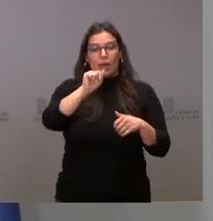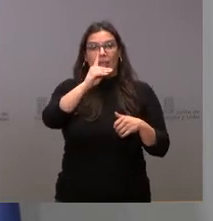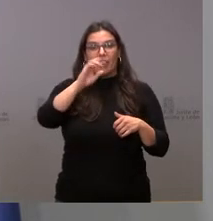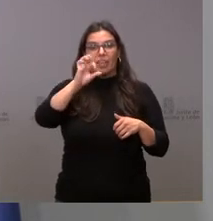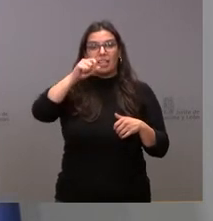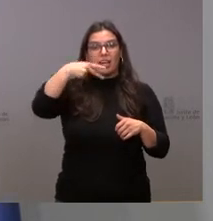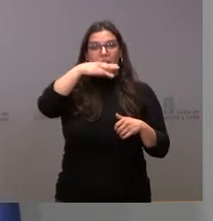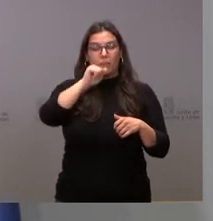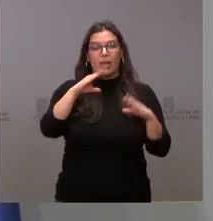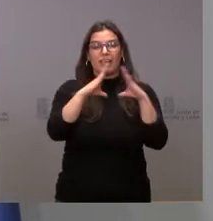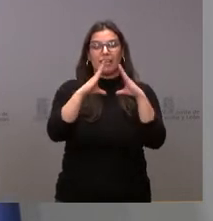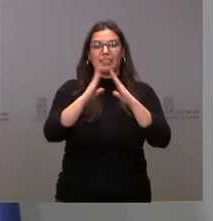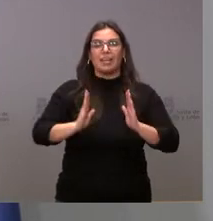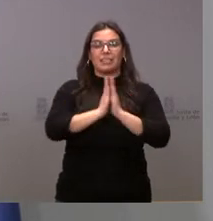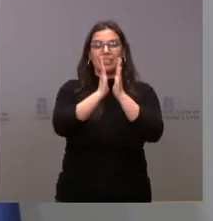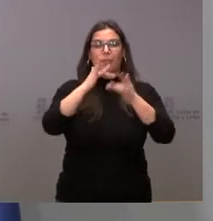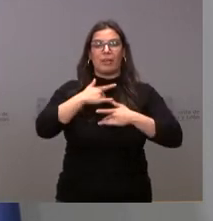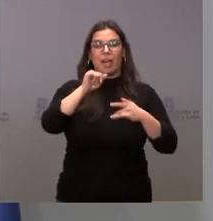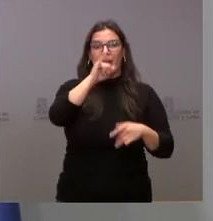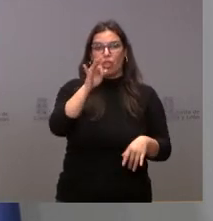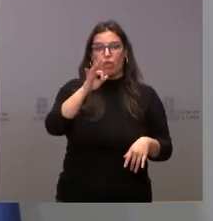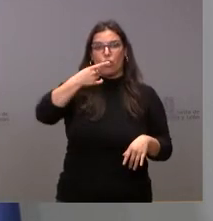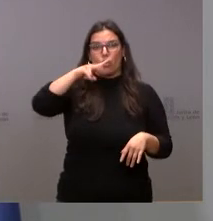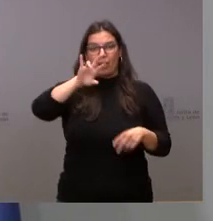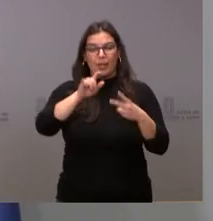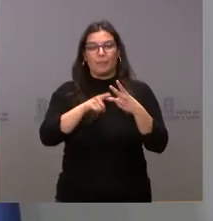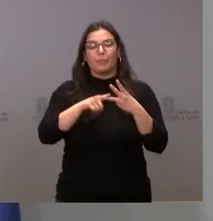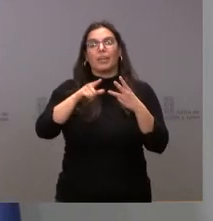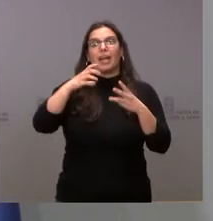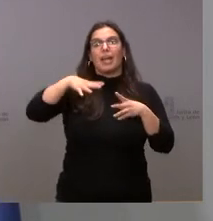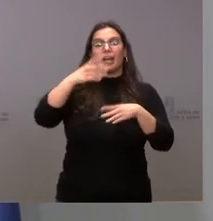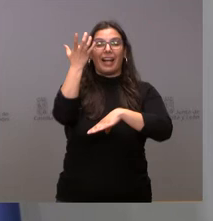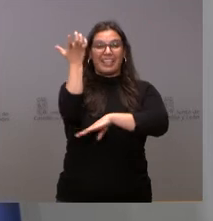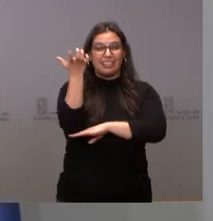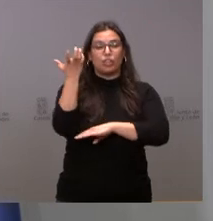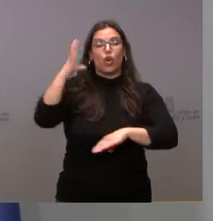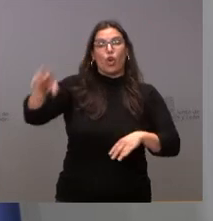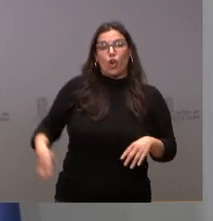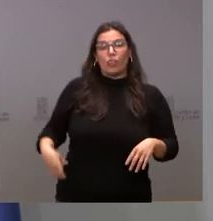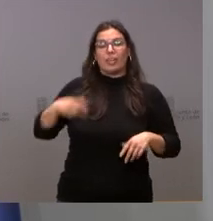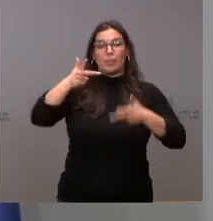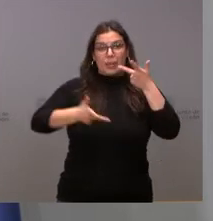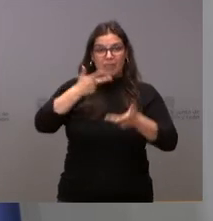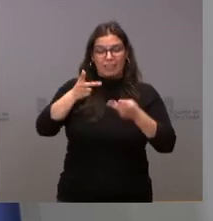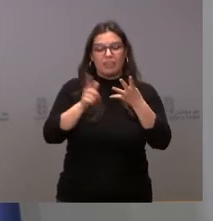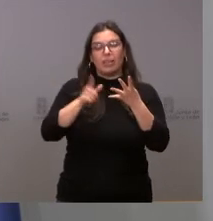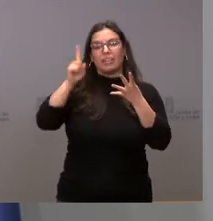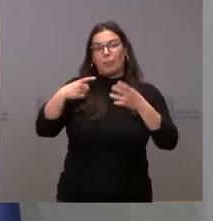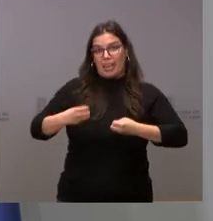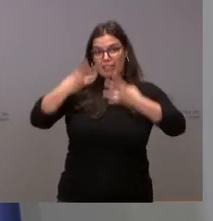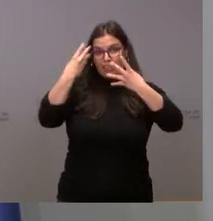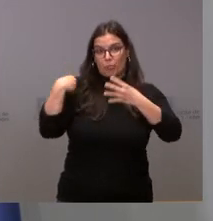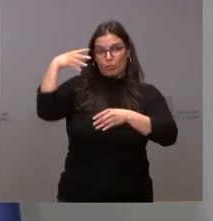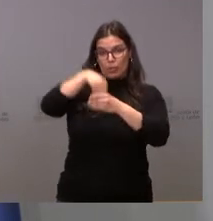la Iglesia de Santa María de la Zogue, del castillo de los condes de Benavente y del edificio que alberga el propio